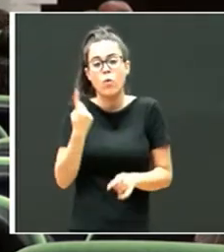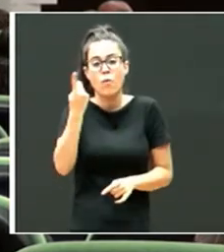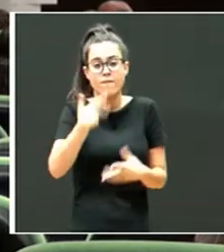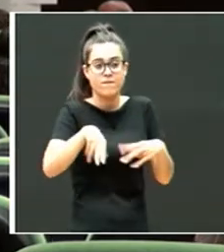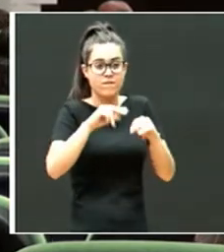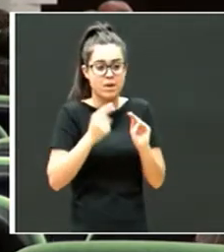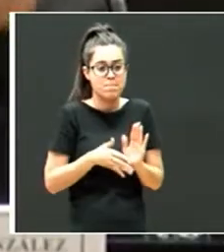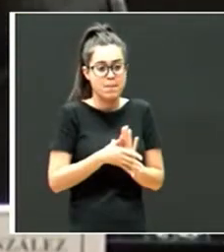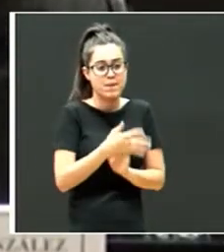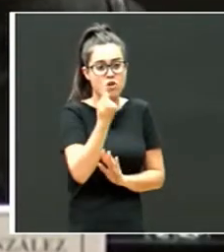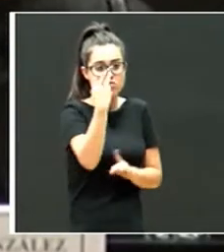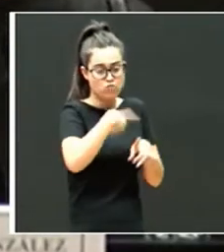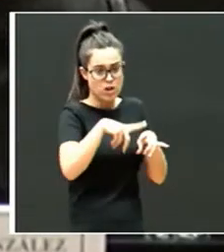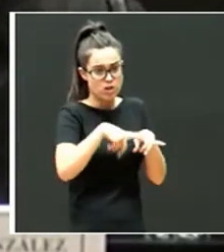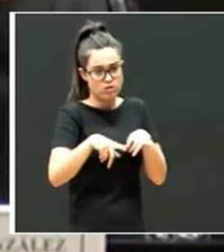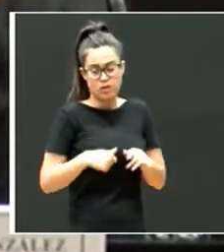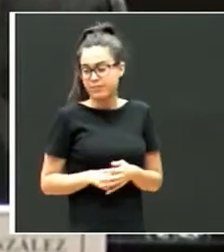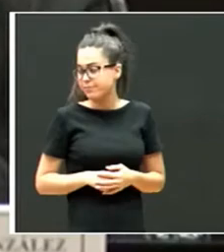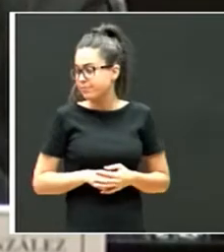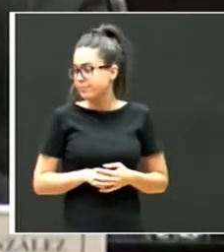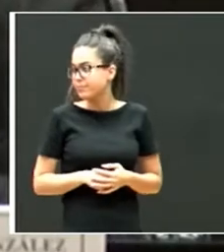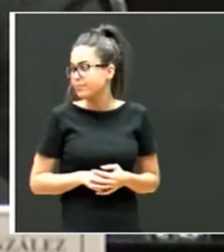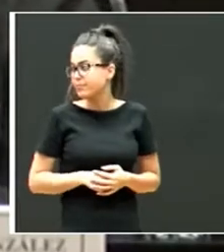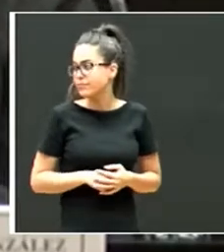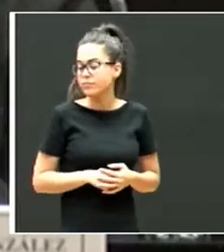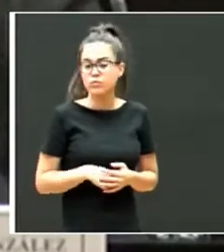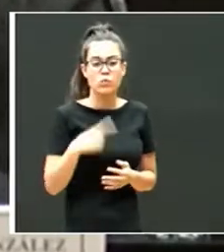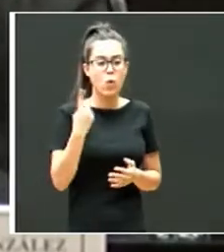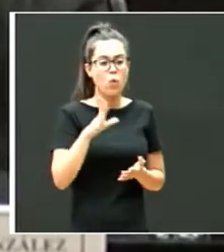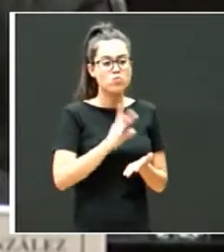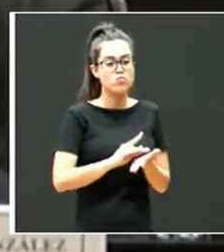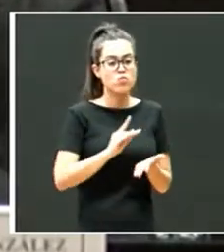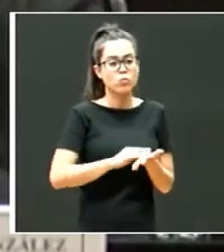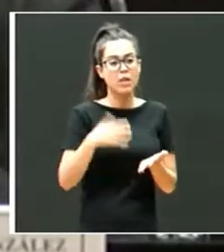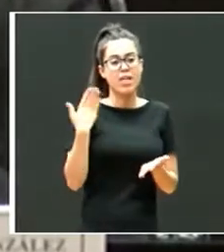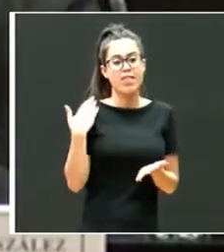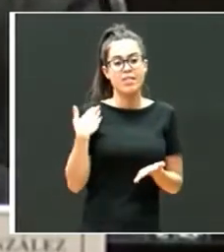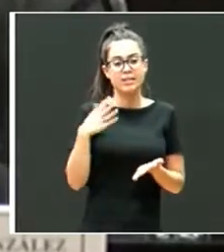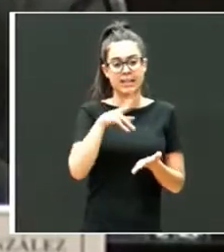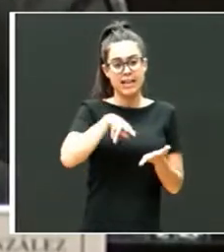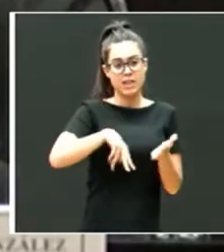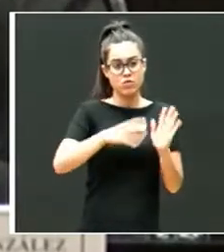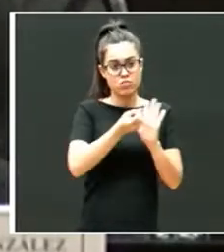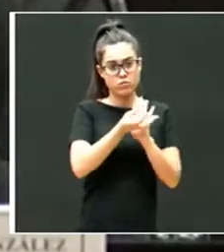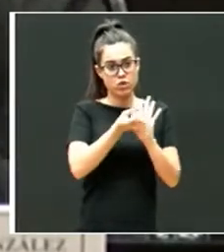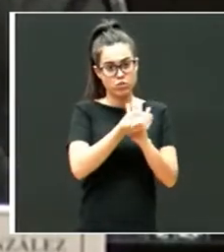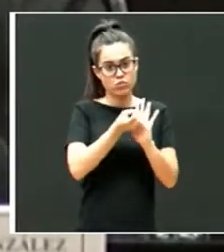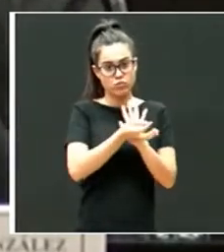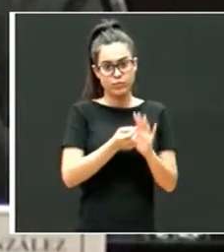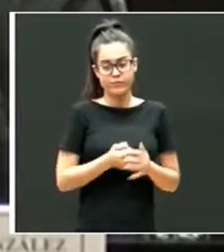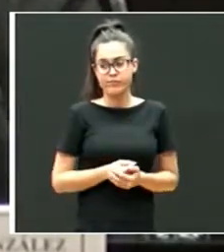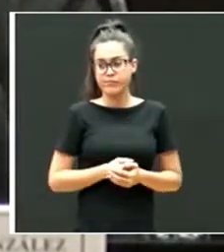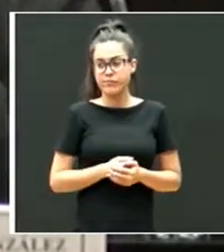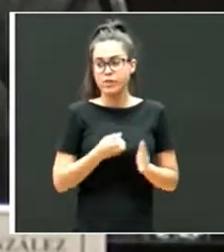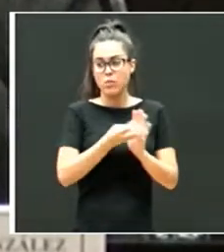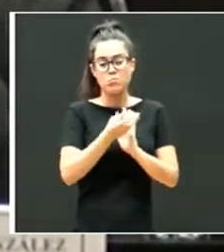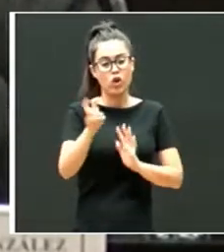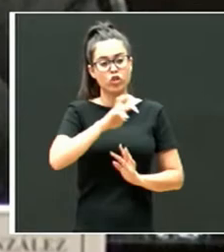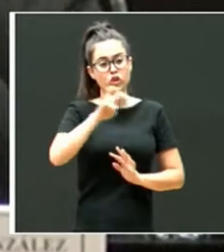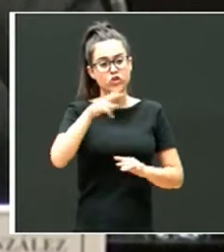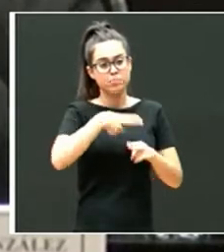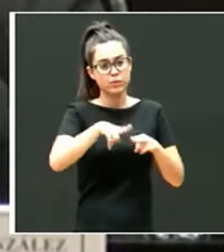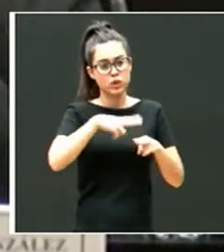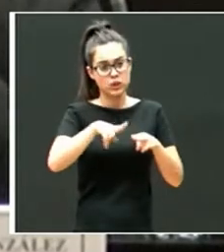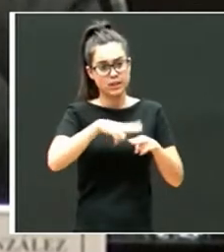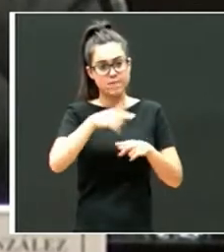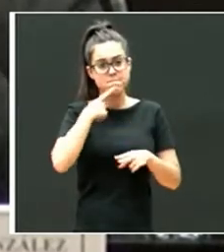cosita. Únicamente una referencia a un documento que también he leído hace poco en un blog, que es el blog de Otras Políticas, que